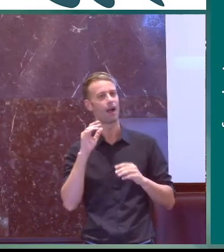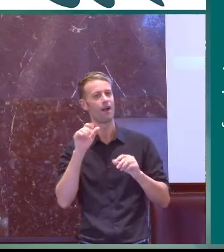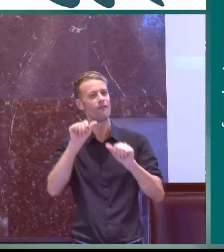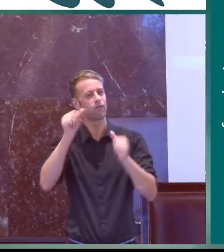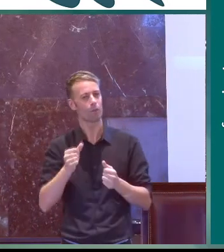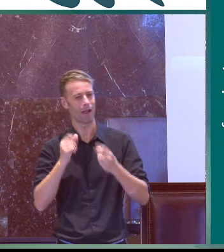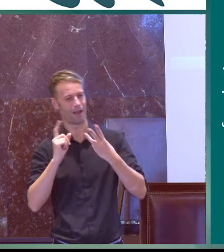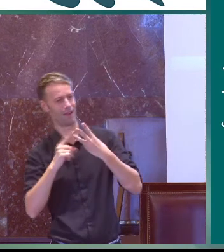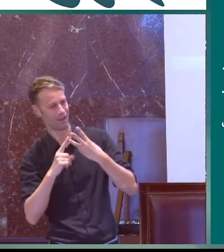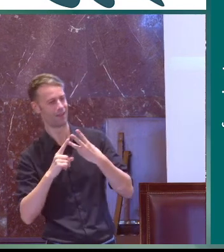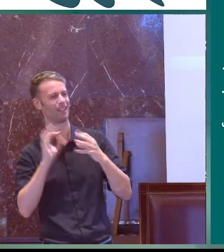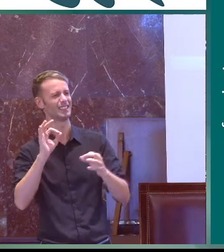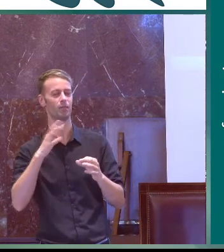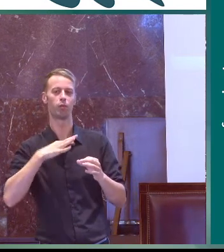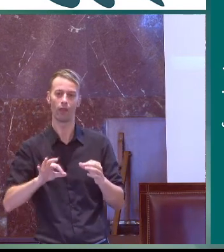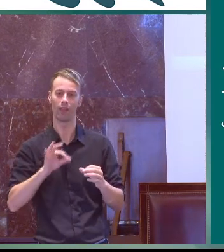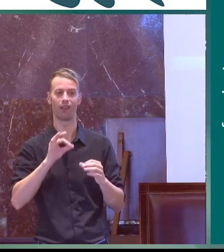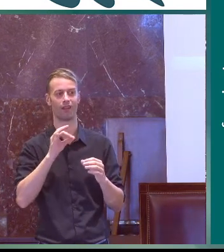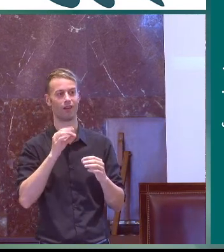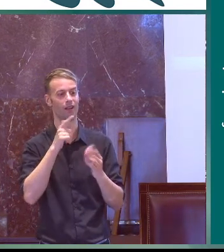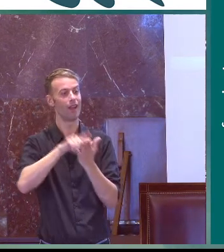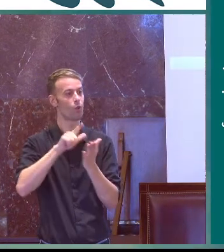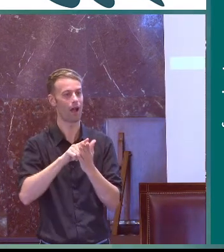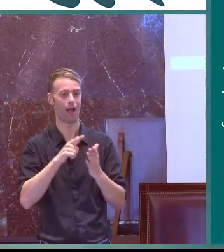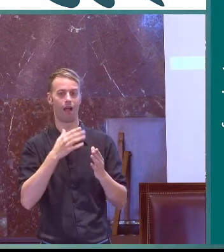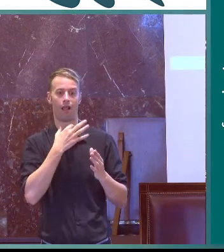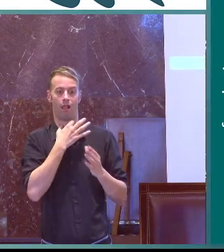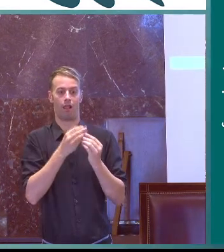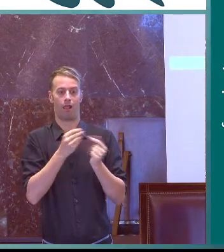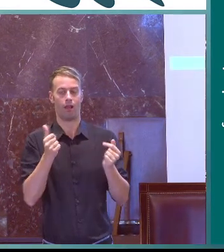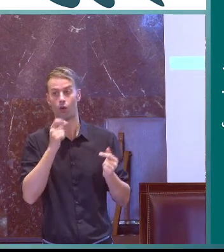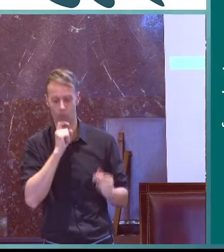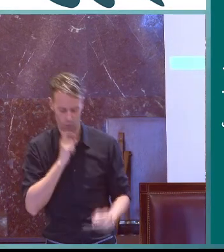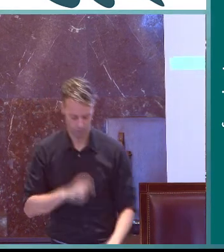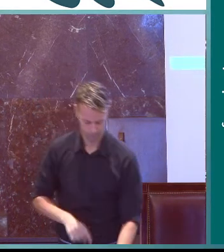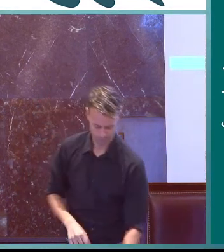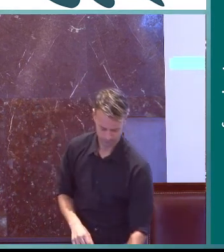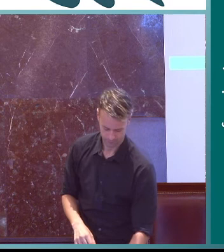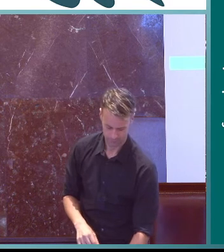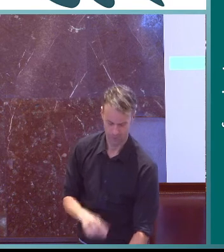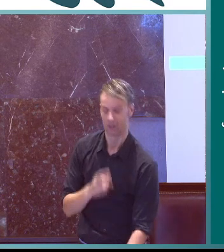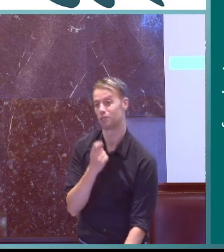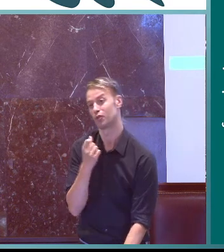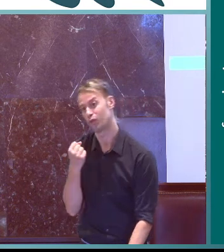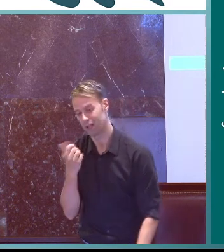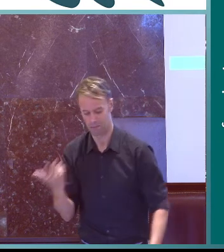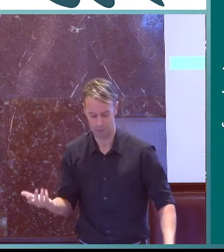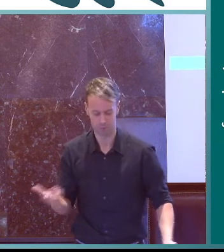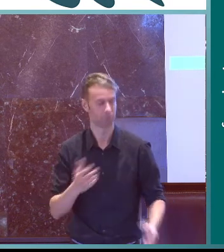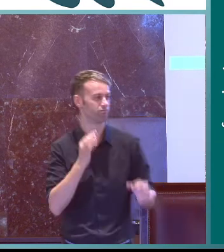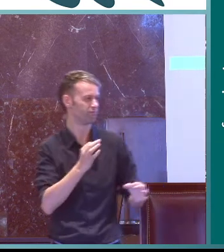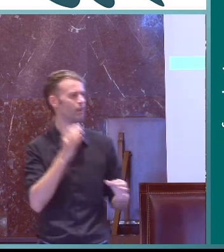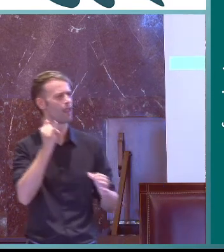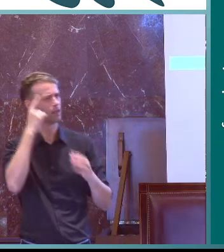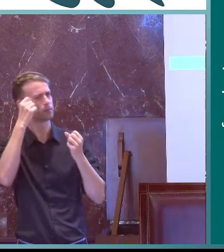tanto por hay influencia de otras lenguas y la tercera forma es que para que desaparezca esa lengua